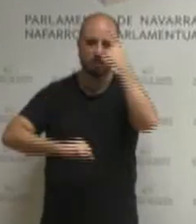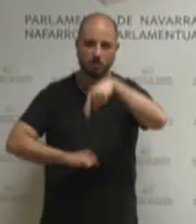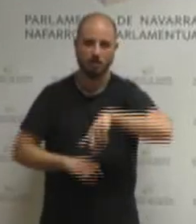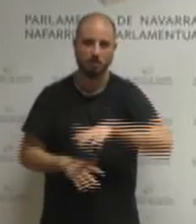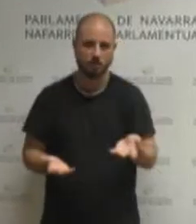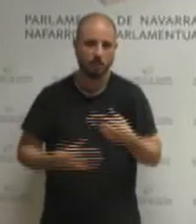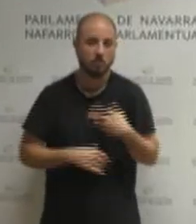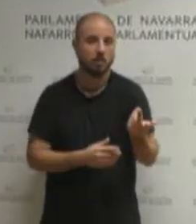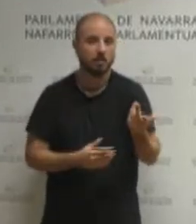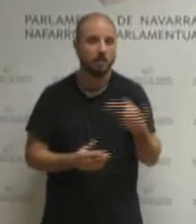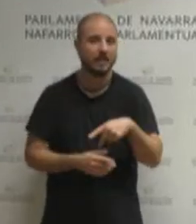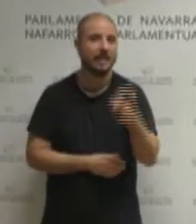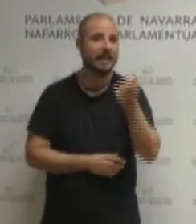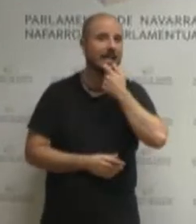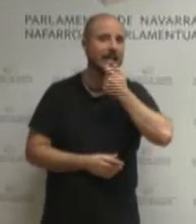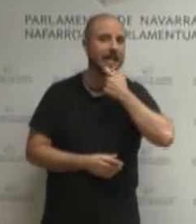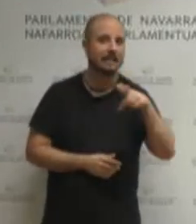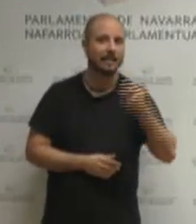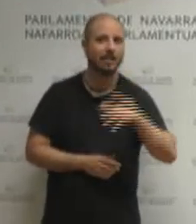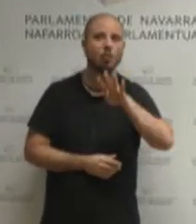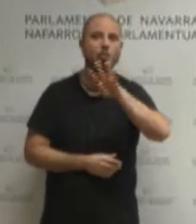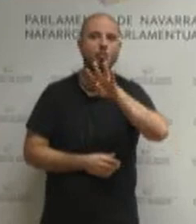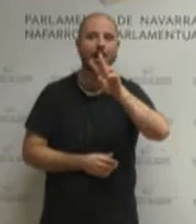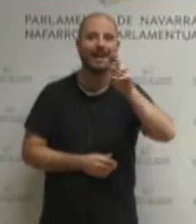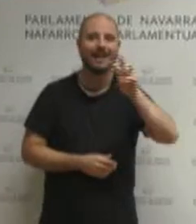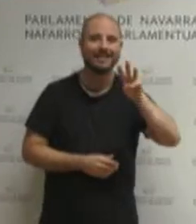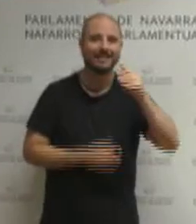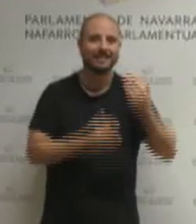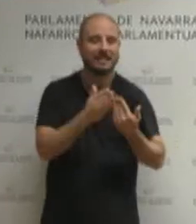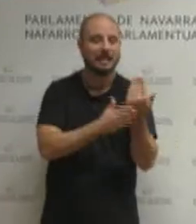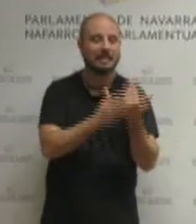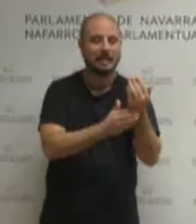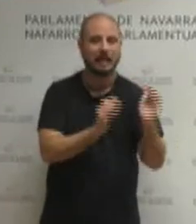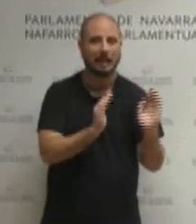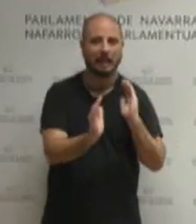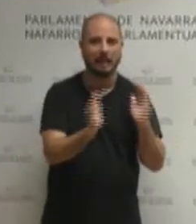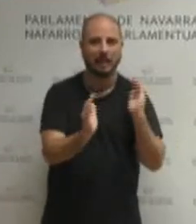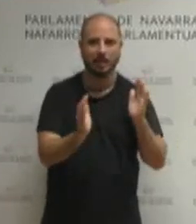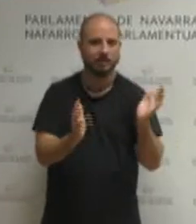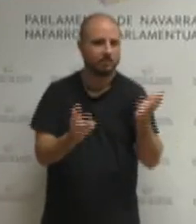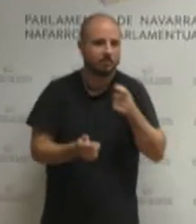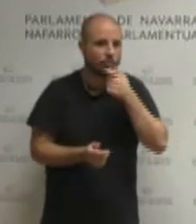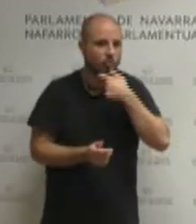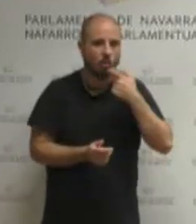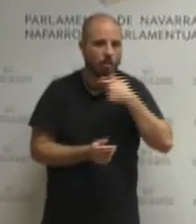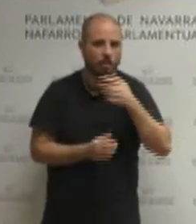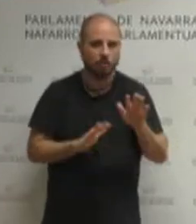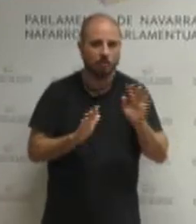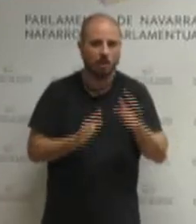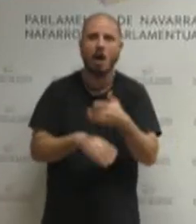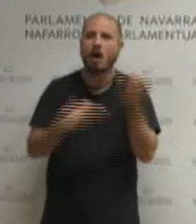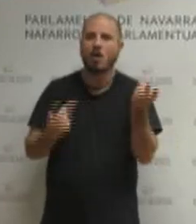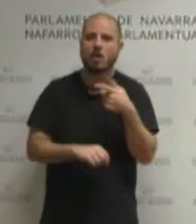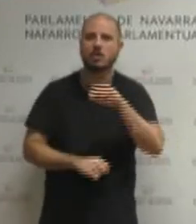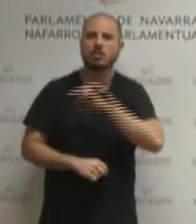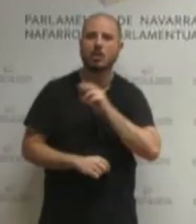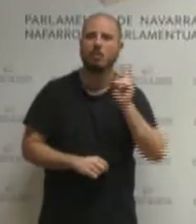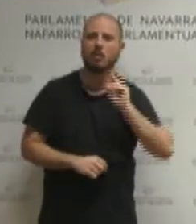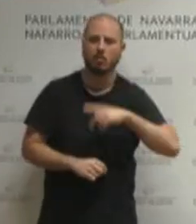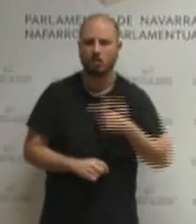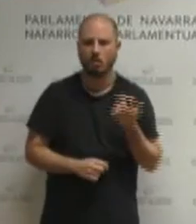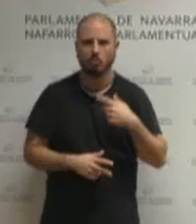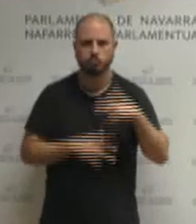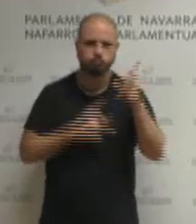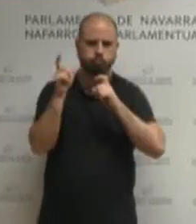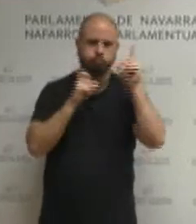exactamente ha durado 43 días ha durado señora Valdemoros puede resoplar usted lo que quiera ustedes